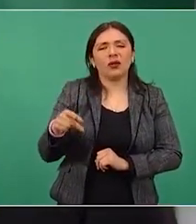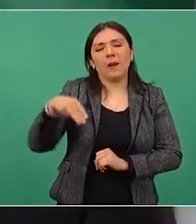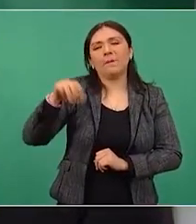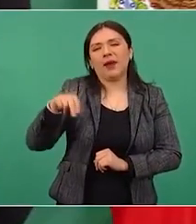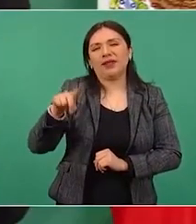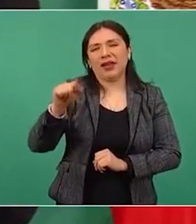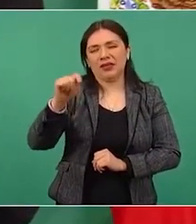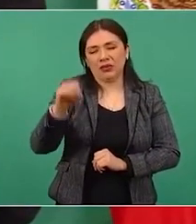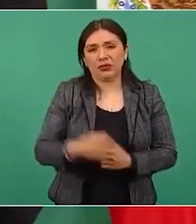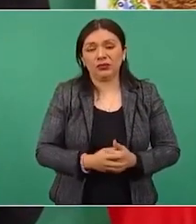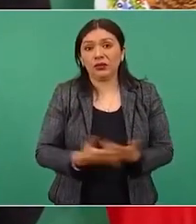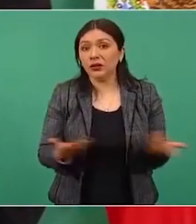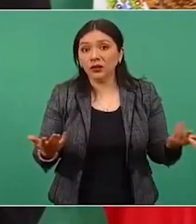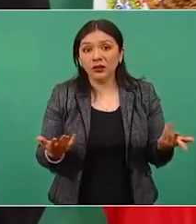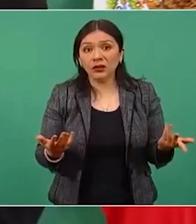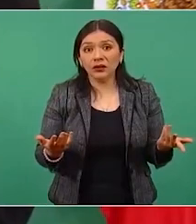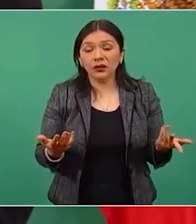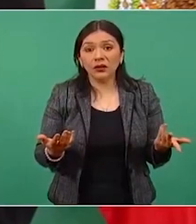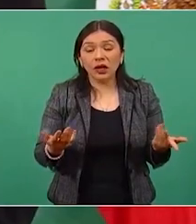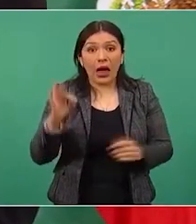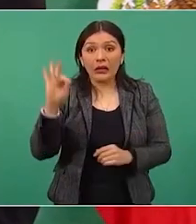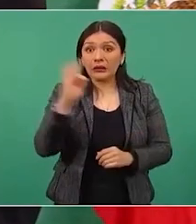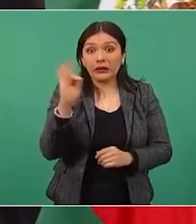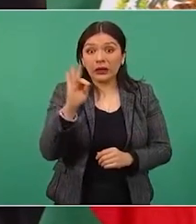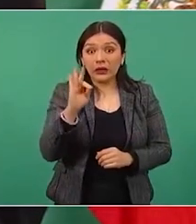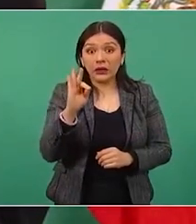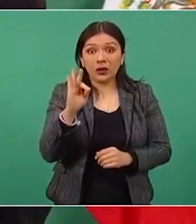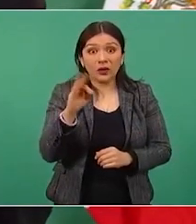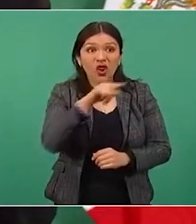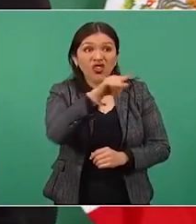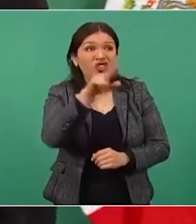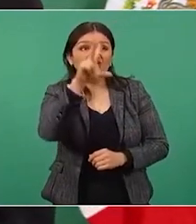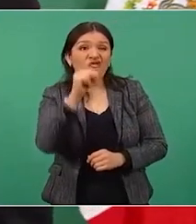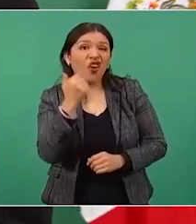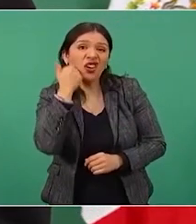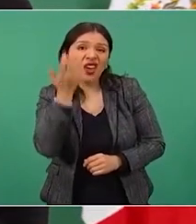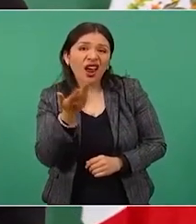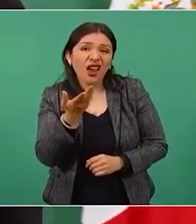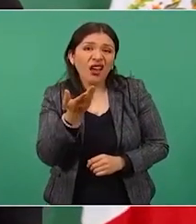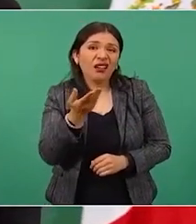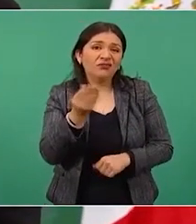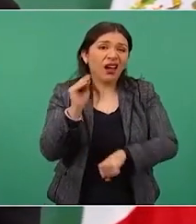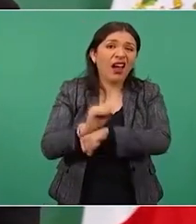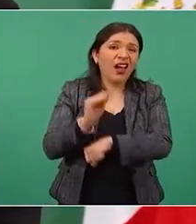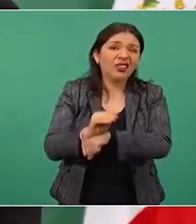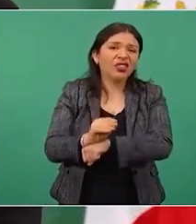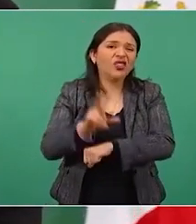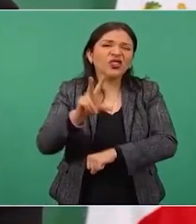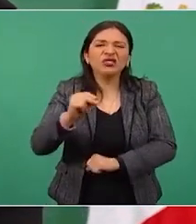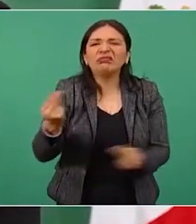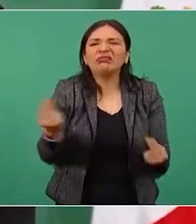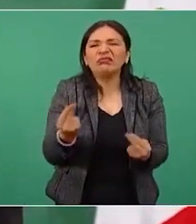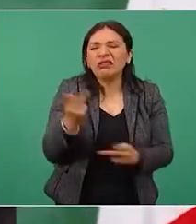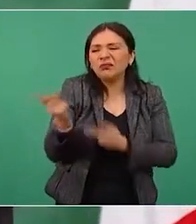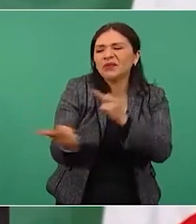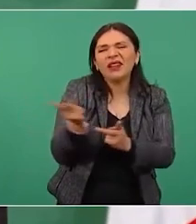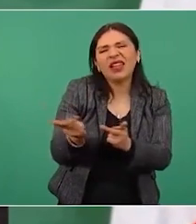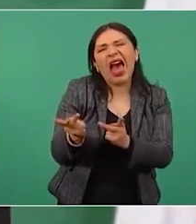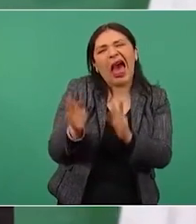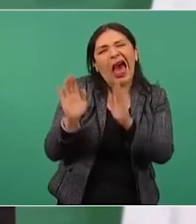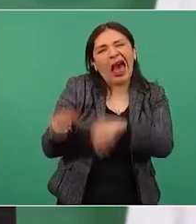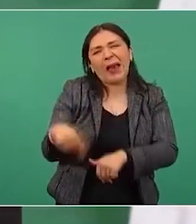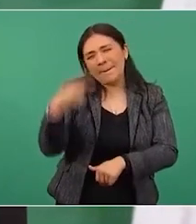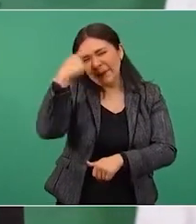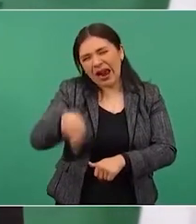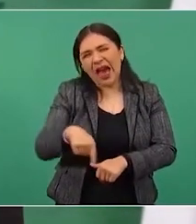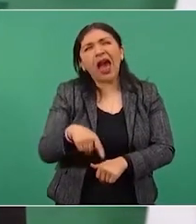Si eso no se quiere cumplir y se